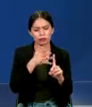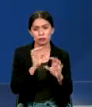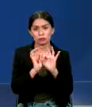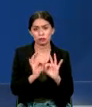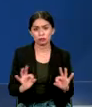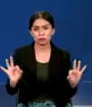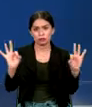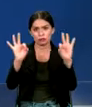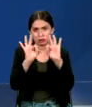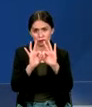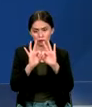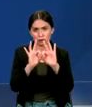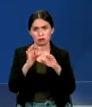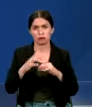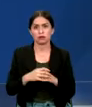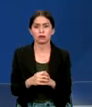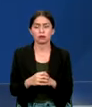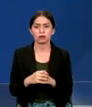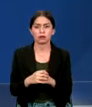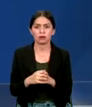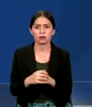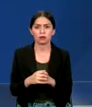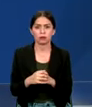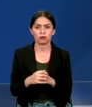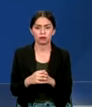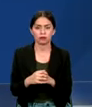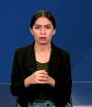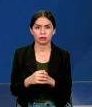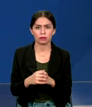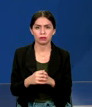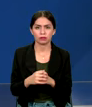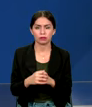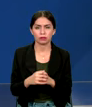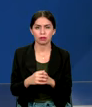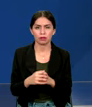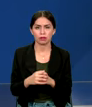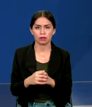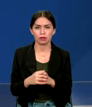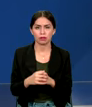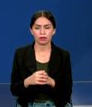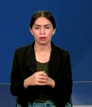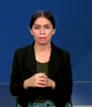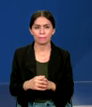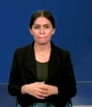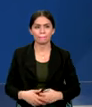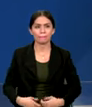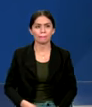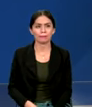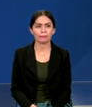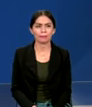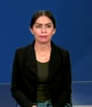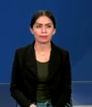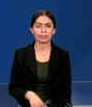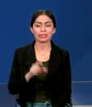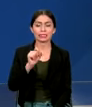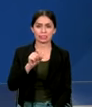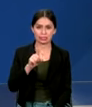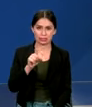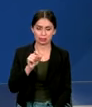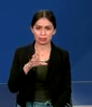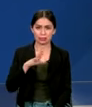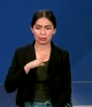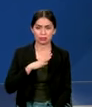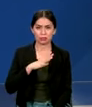formación a contraturno de su jornada laboral sin salir de las instalaciones de la empresa. Contamos con la plataforma Fuerza